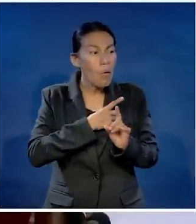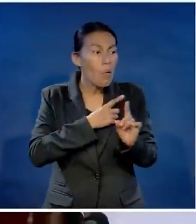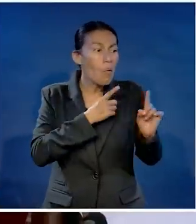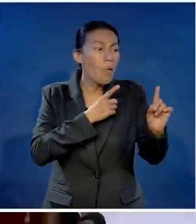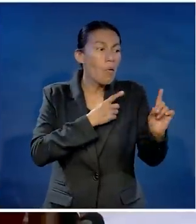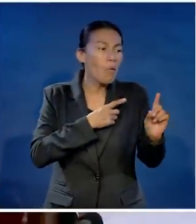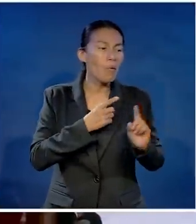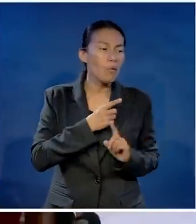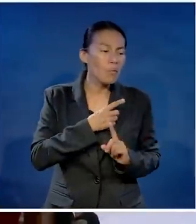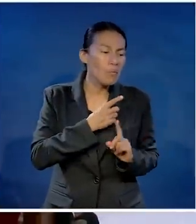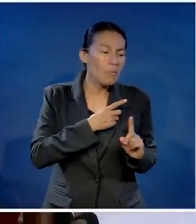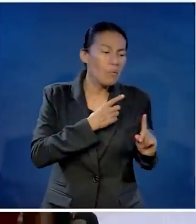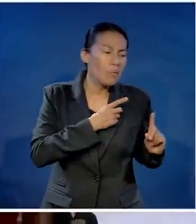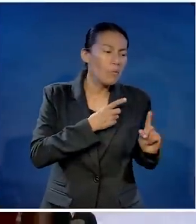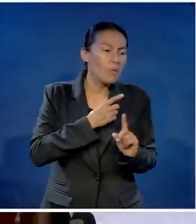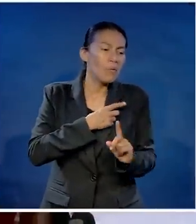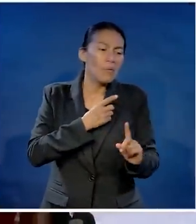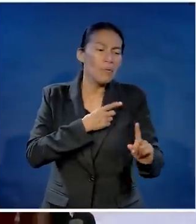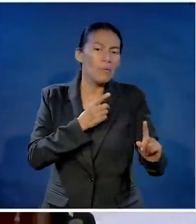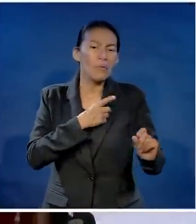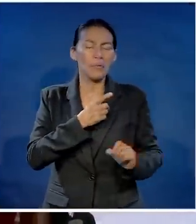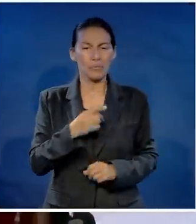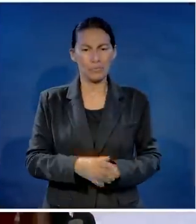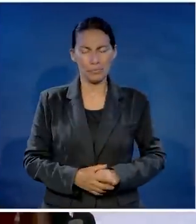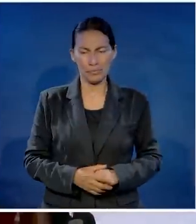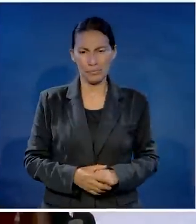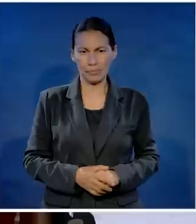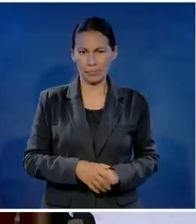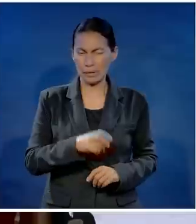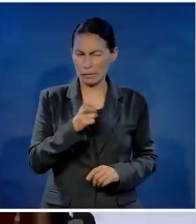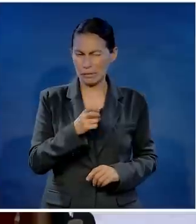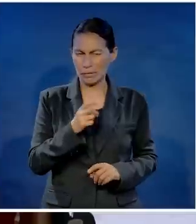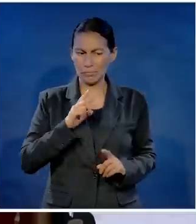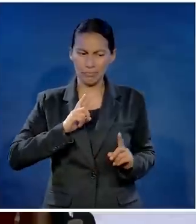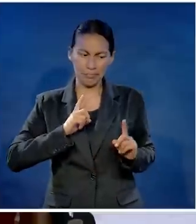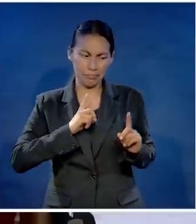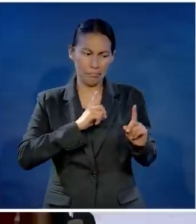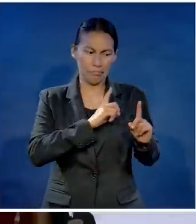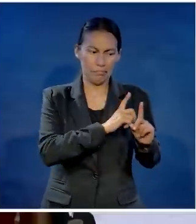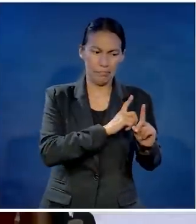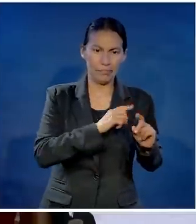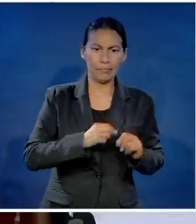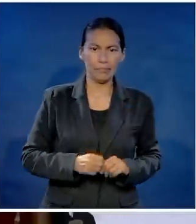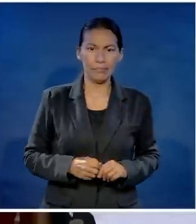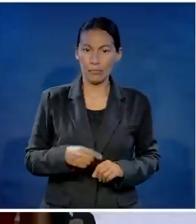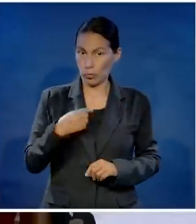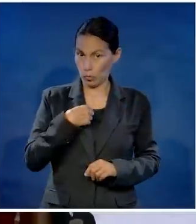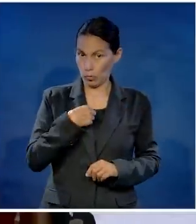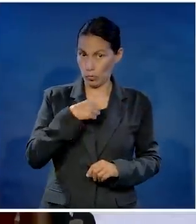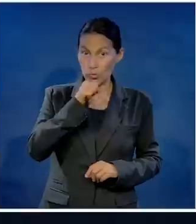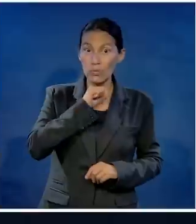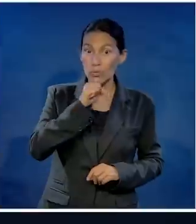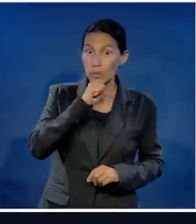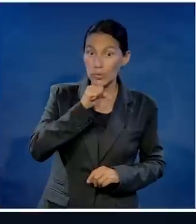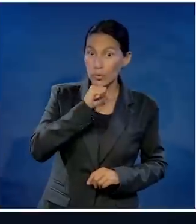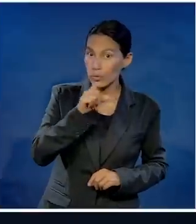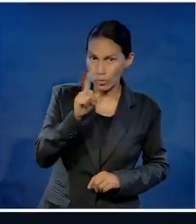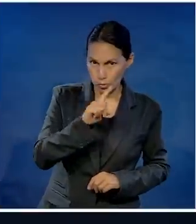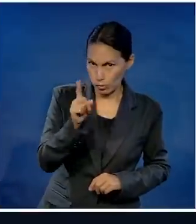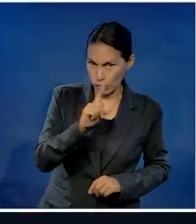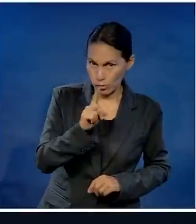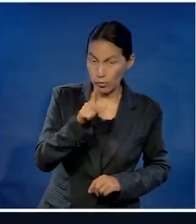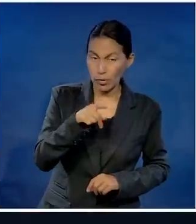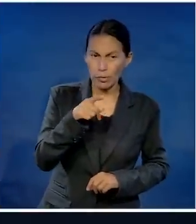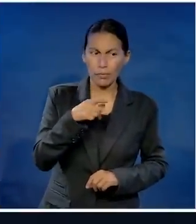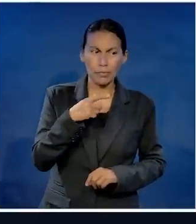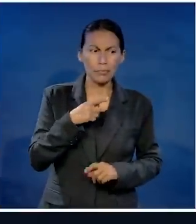2-20, el que está solo, el que está acá en un rinconcito, es el que llama mi atención. Y a veces, sin querer queriendo, pero acuérdese